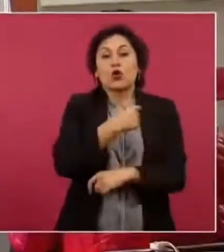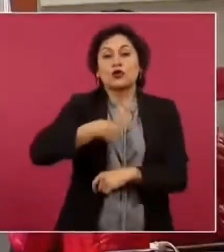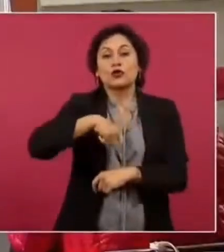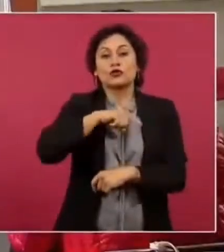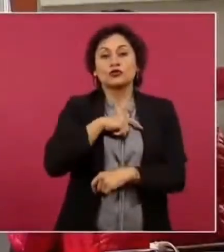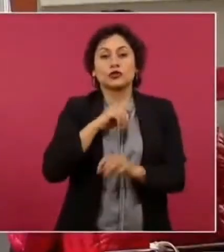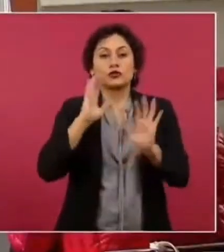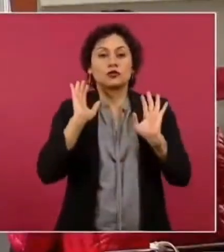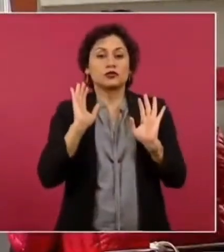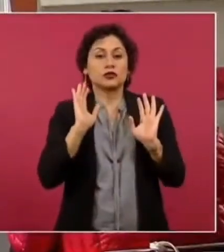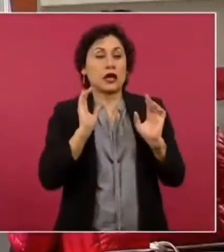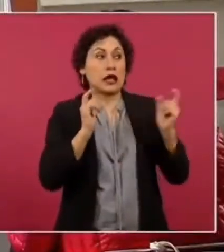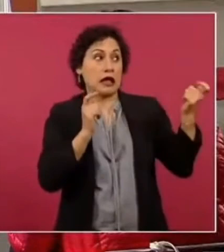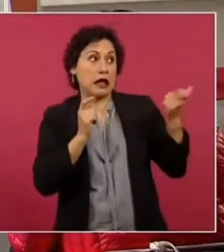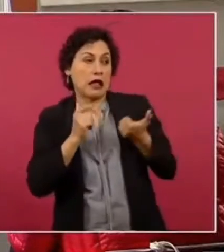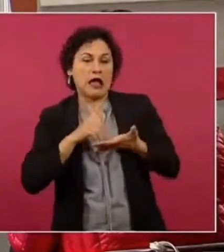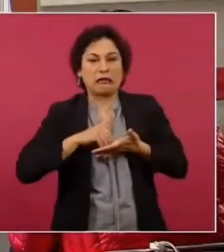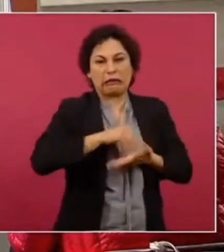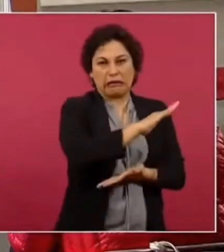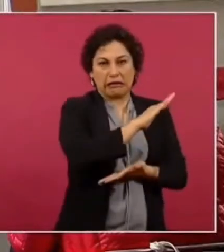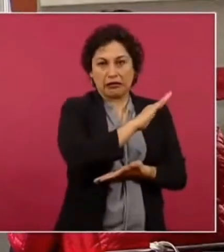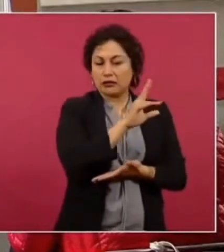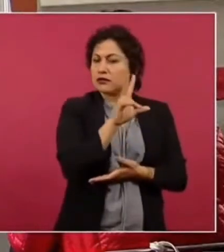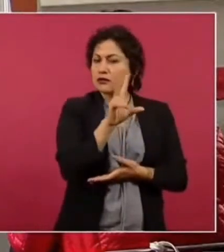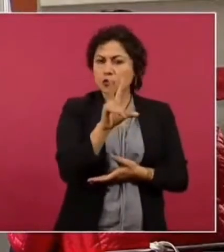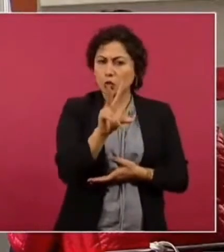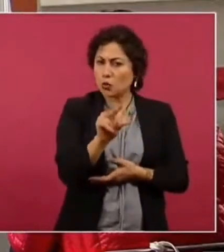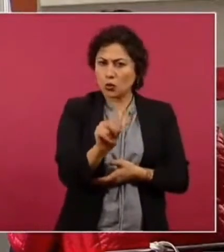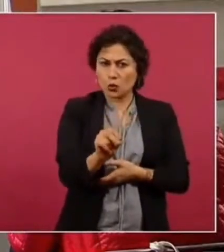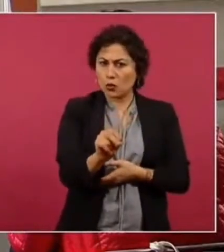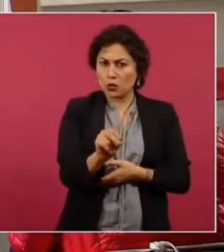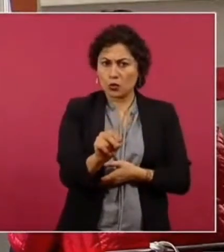extranjera es que no podemos